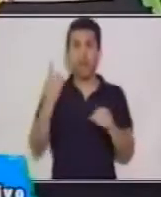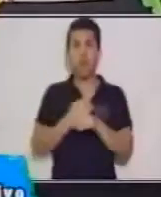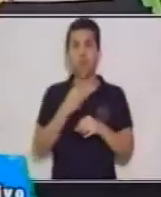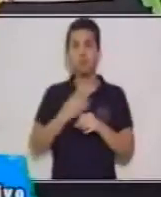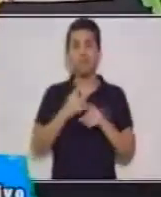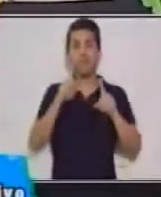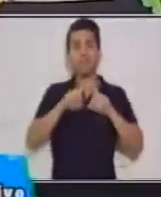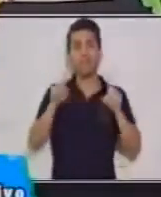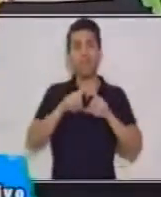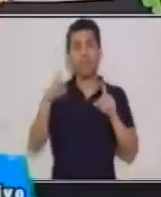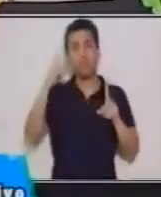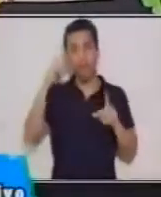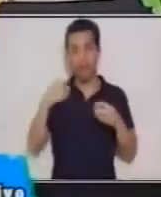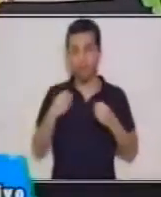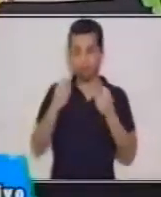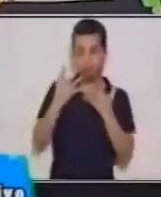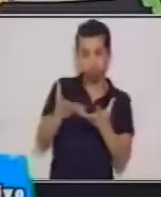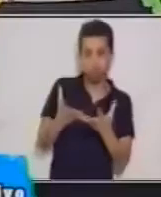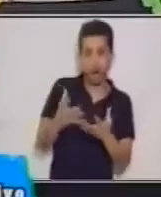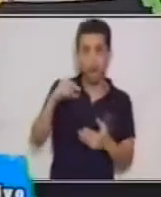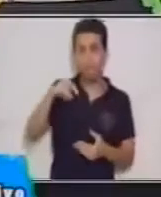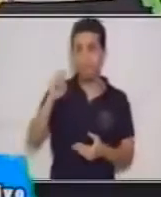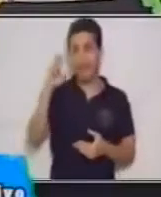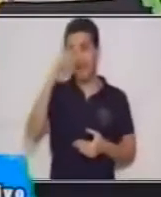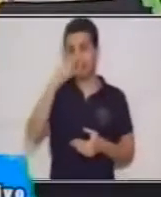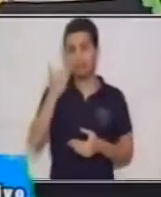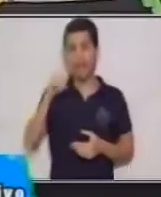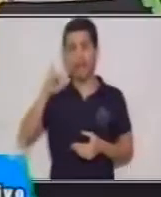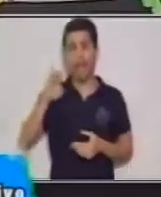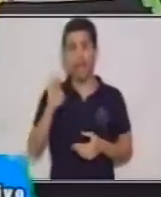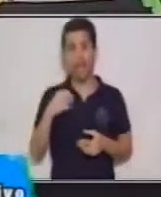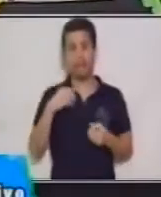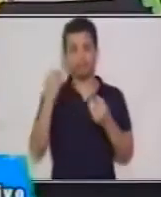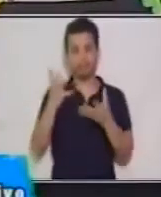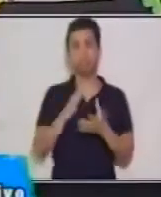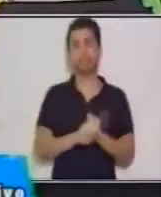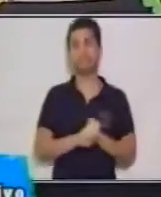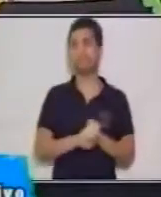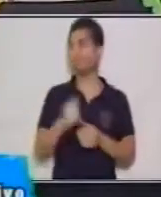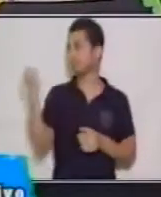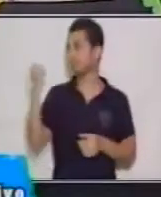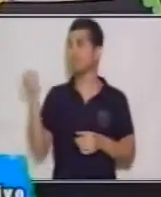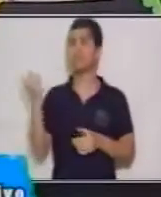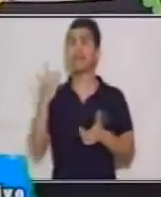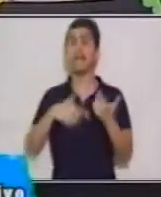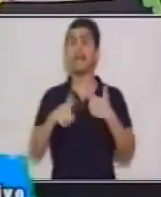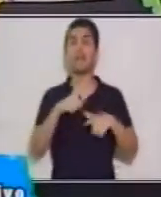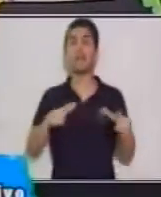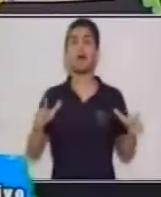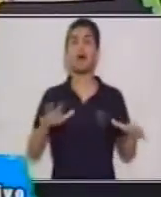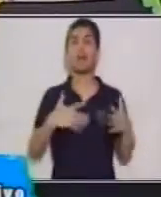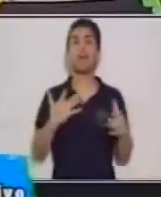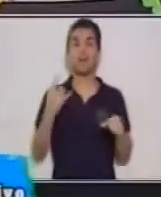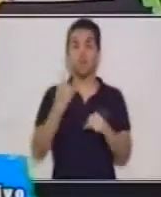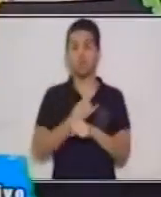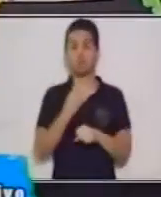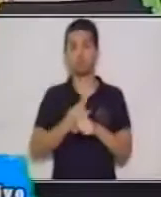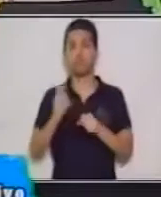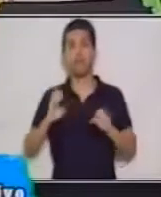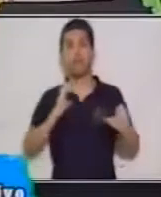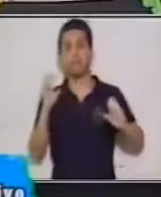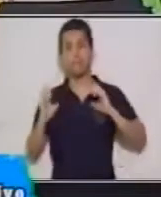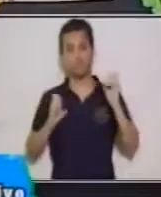mensaje que nosotros deseamos, pero acá dentro del lenguaje se utilizan las emociones